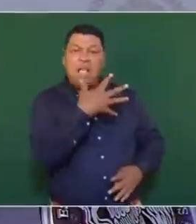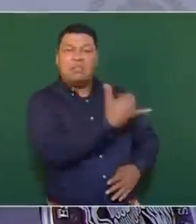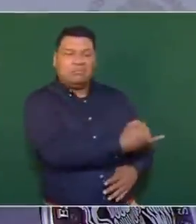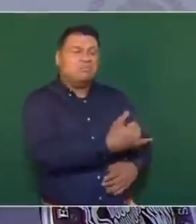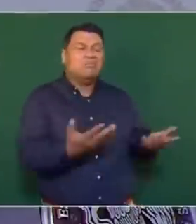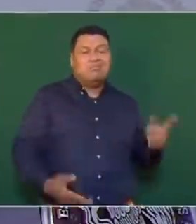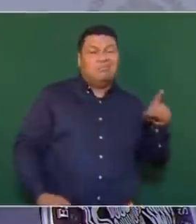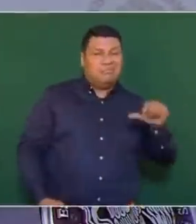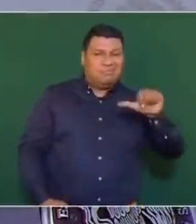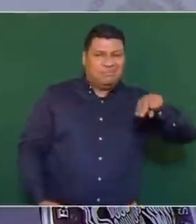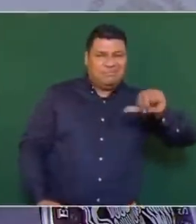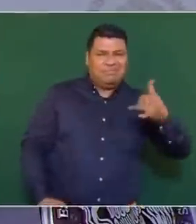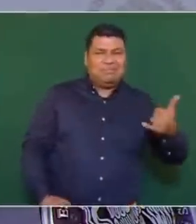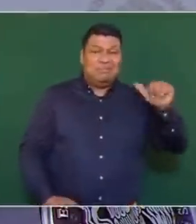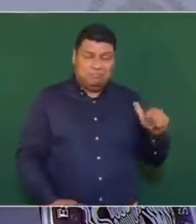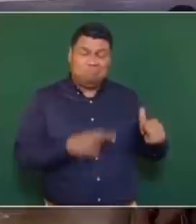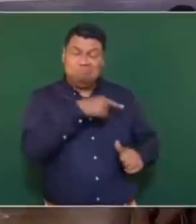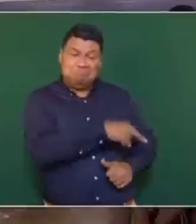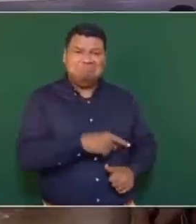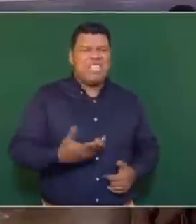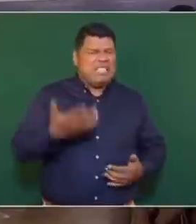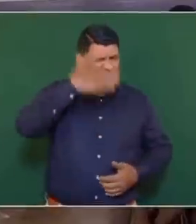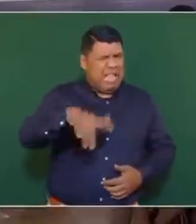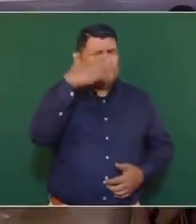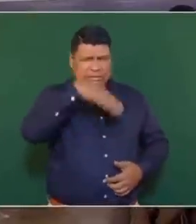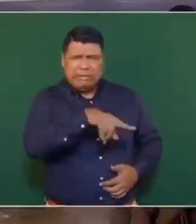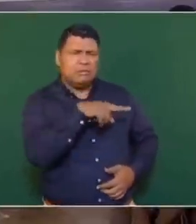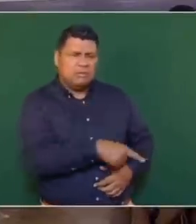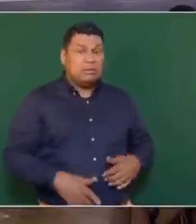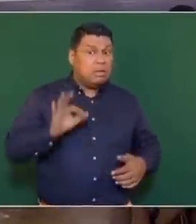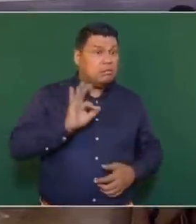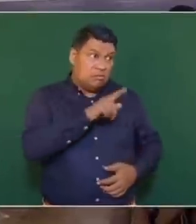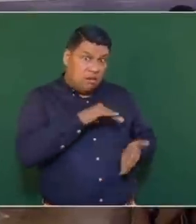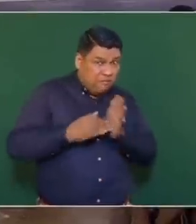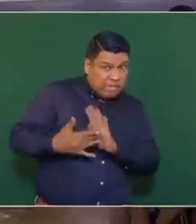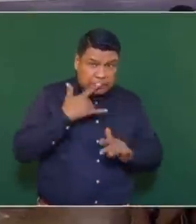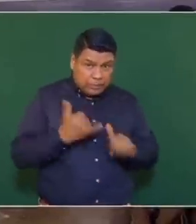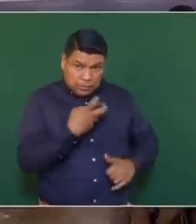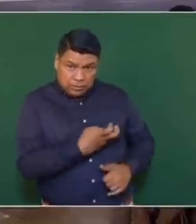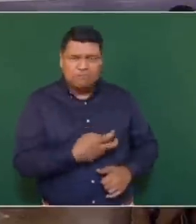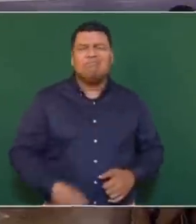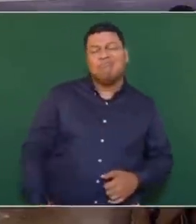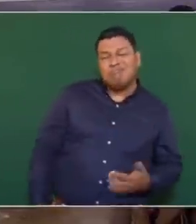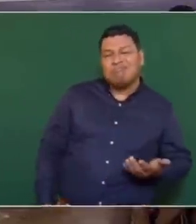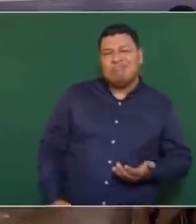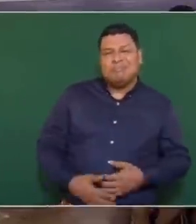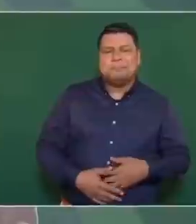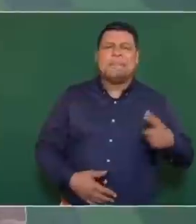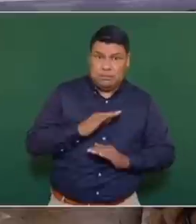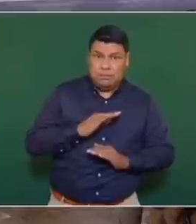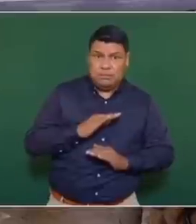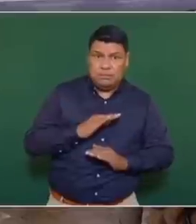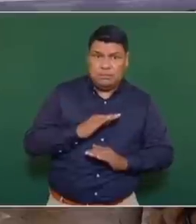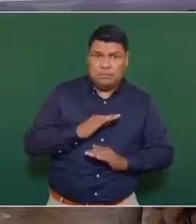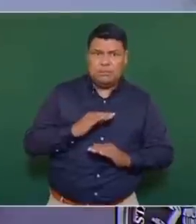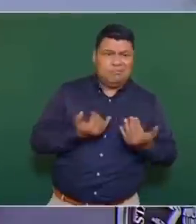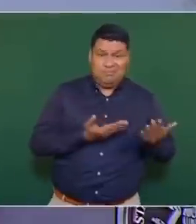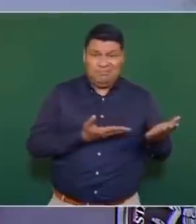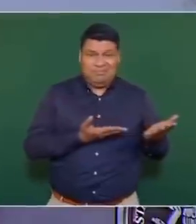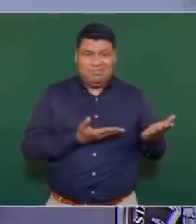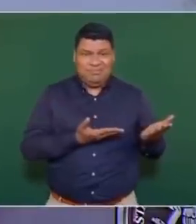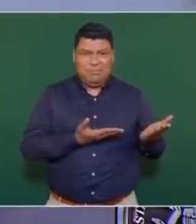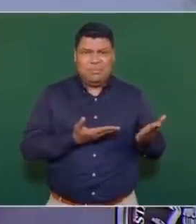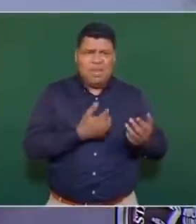Entonces, que le quede claro, aunque la verdad, repito, sí le queda claro. Sería solo una estrategia. Es una marrullería. Este joven,